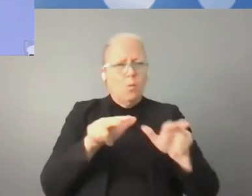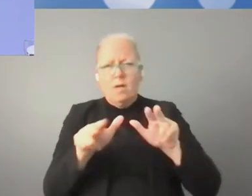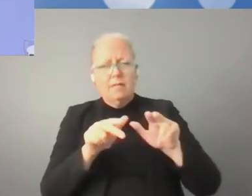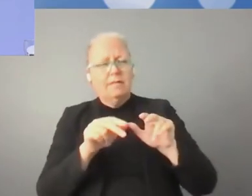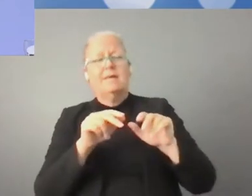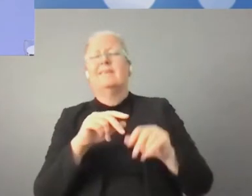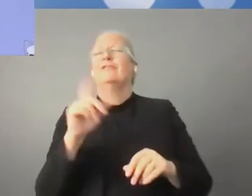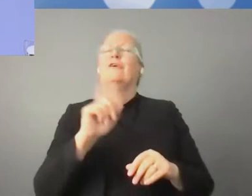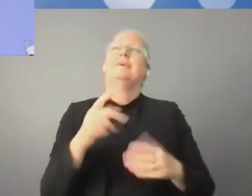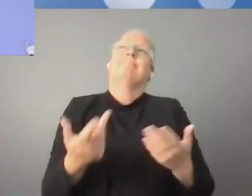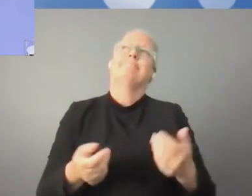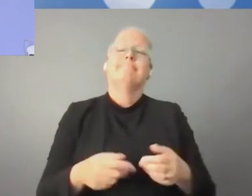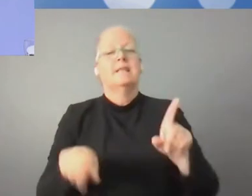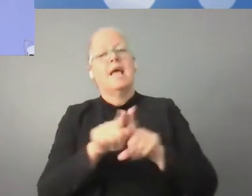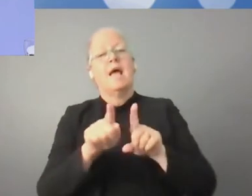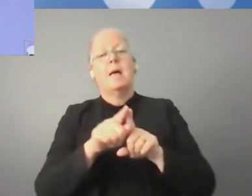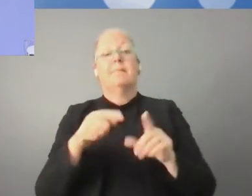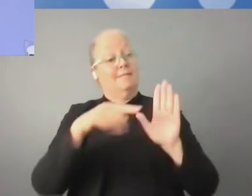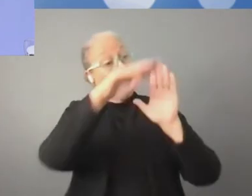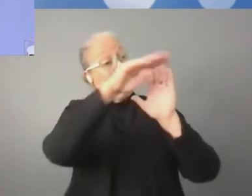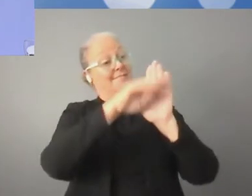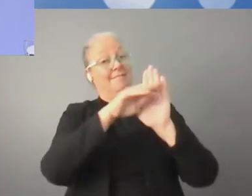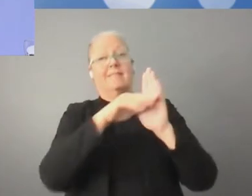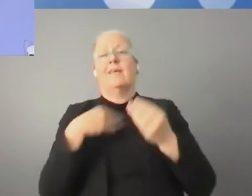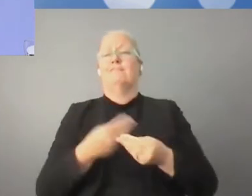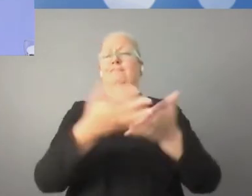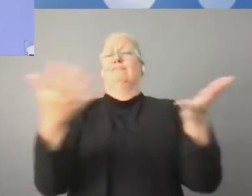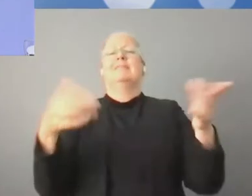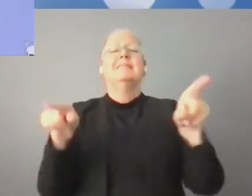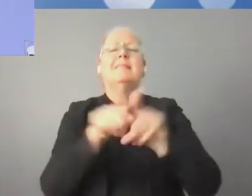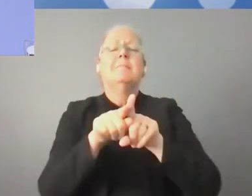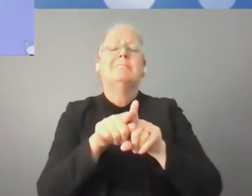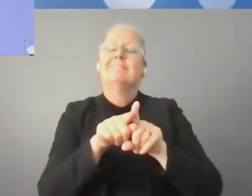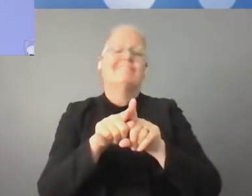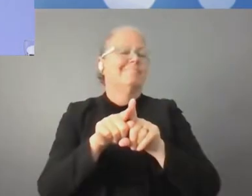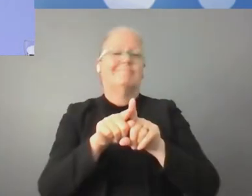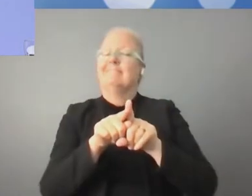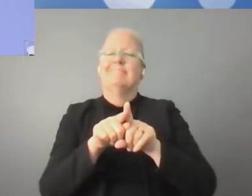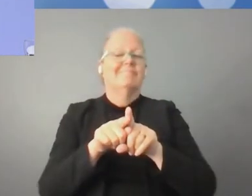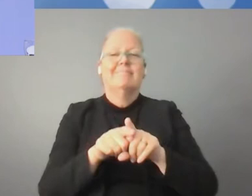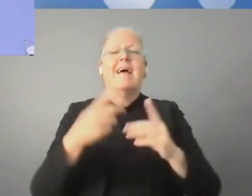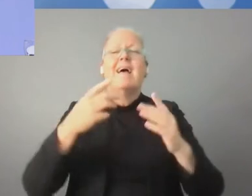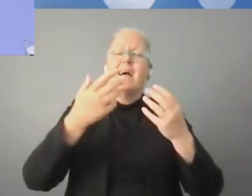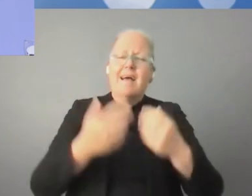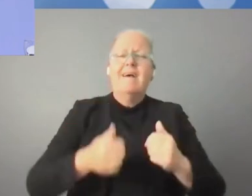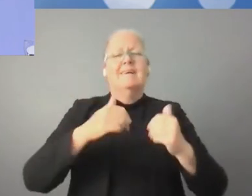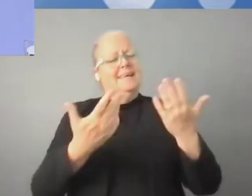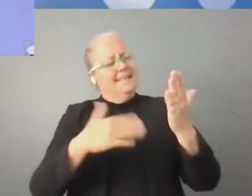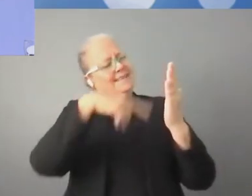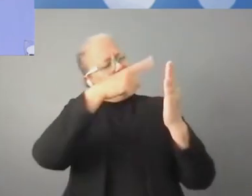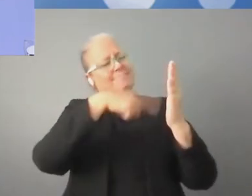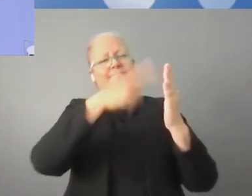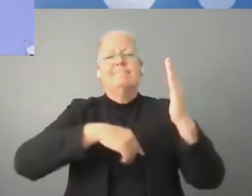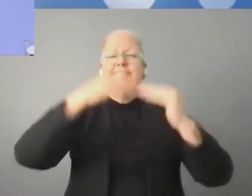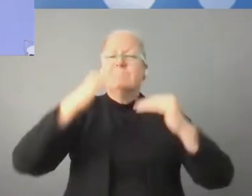tenemos que definirlas apropiadamente. Tenemos que pensar qué es lo que realmente queremos regular y para qué. Tenemos